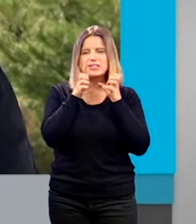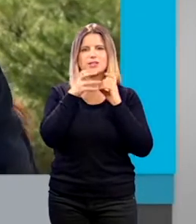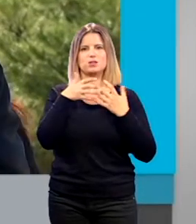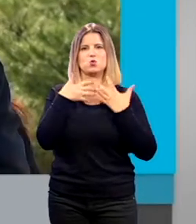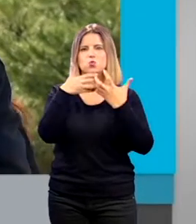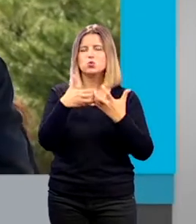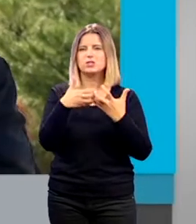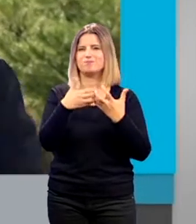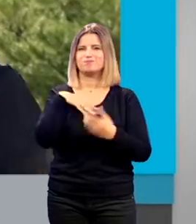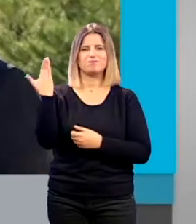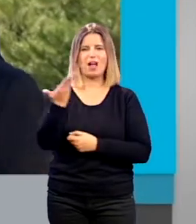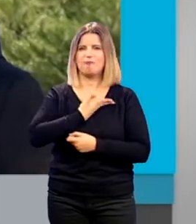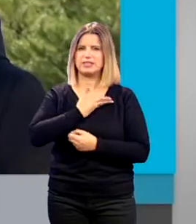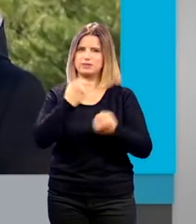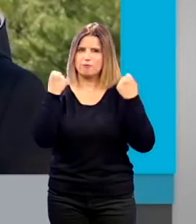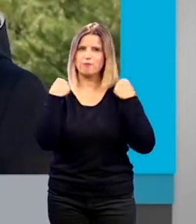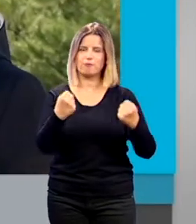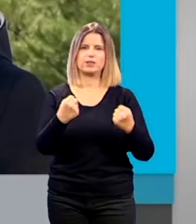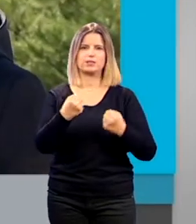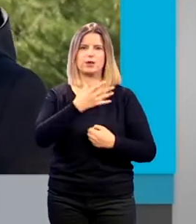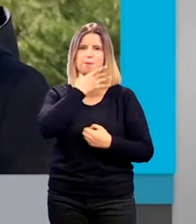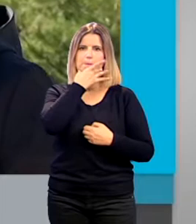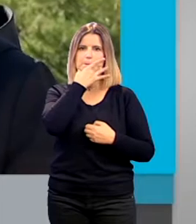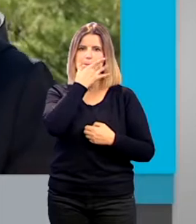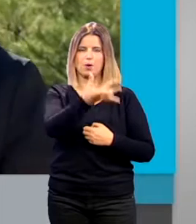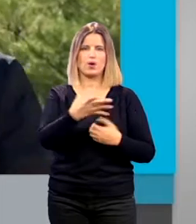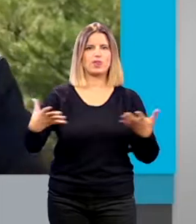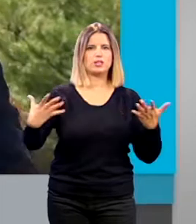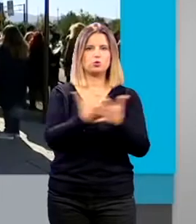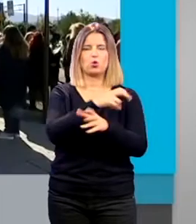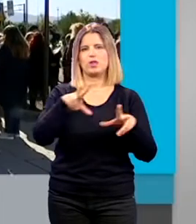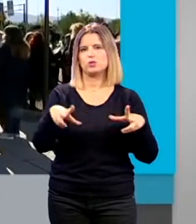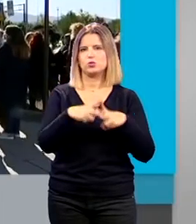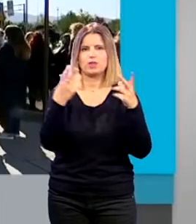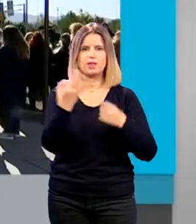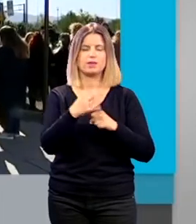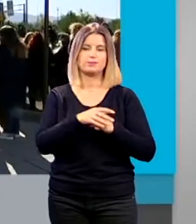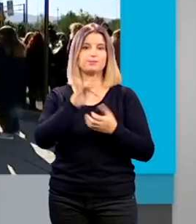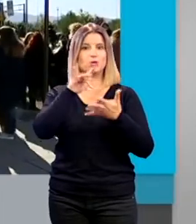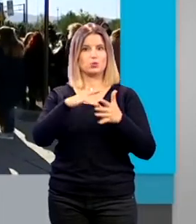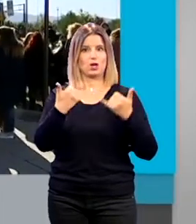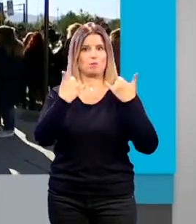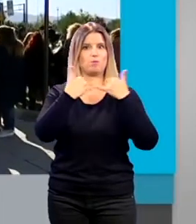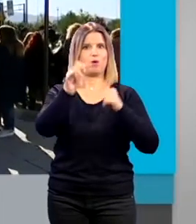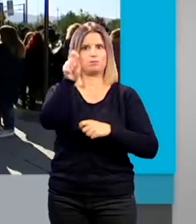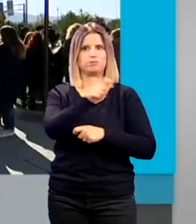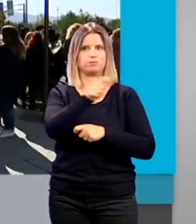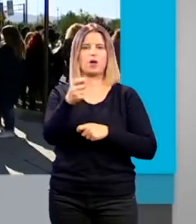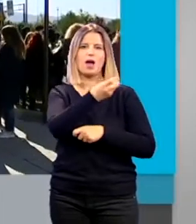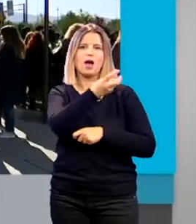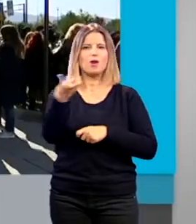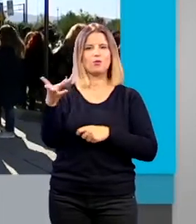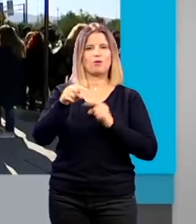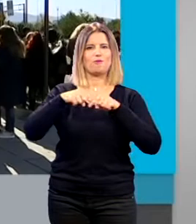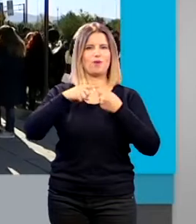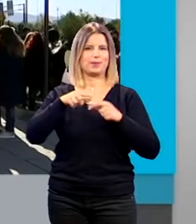terrible que nos avergüenza y que debe de avergonzarnos a toda la sociedad al acto de inauguración asistieron a algunos de los